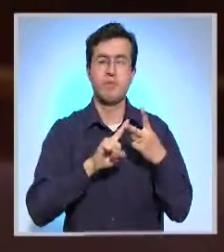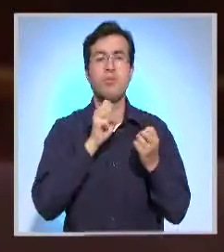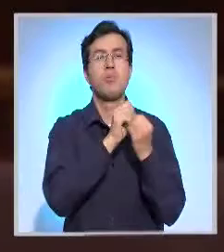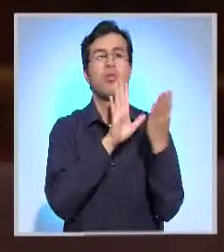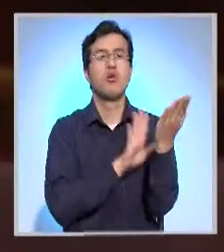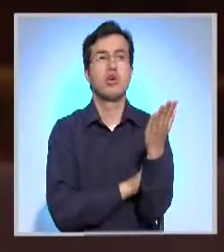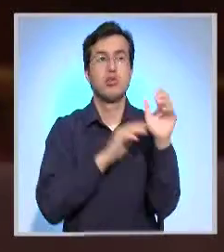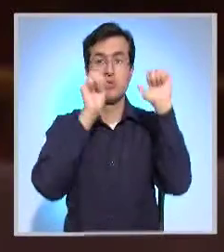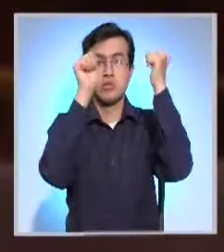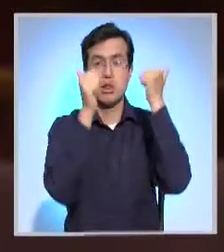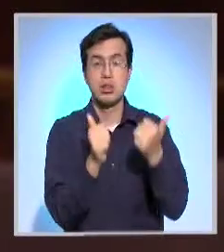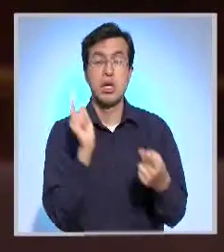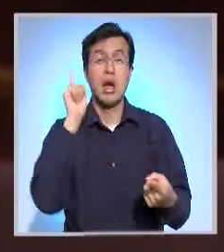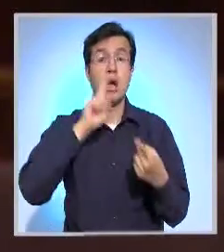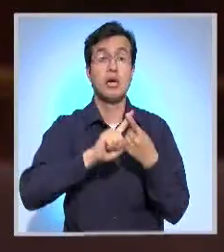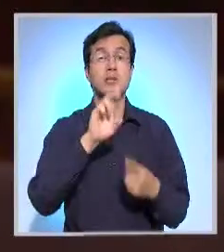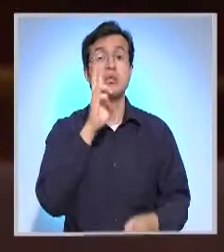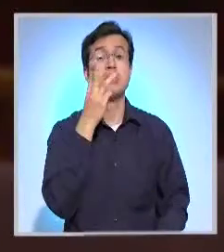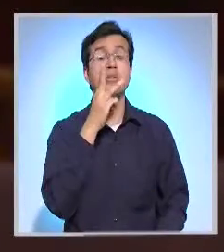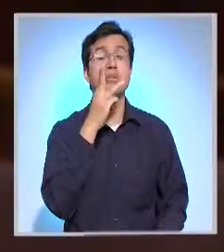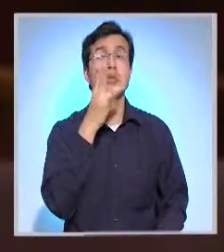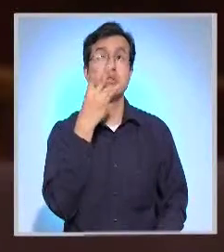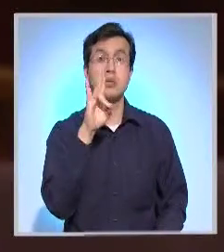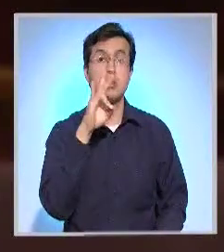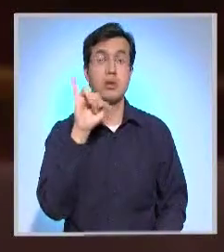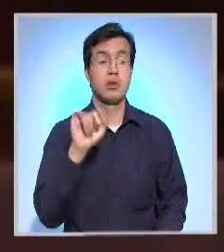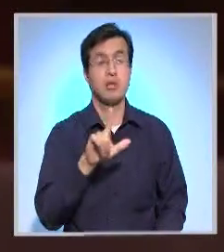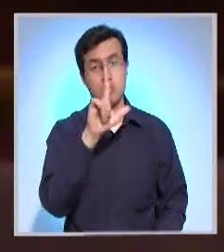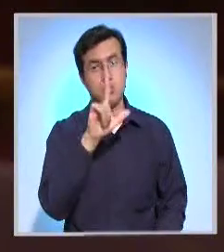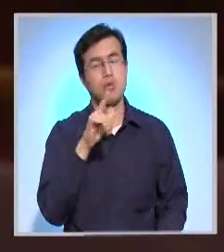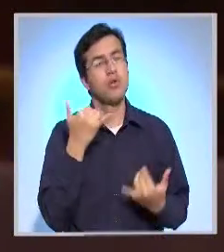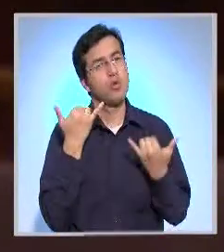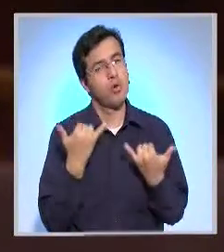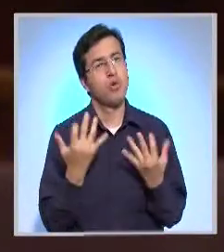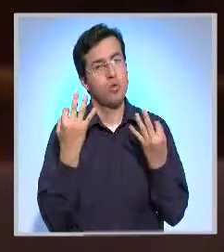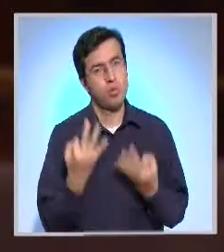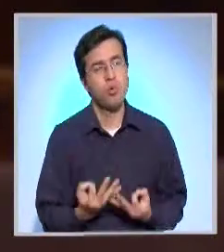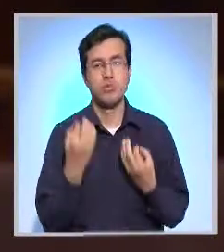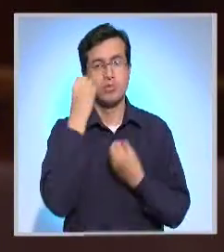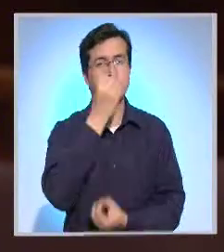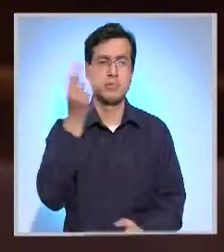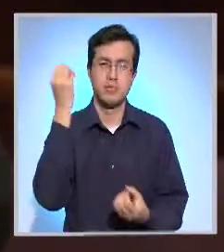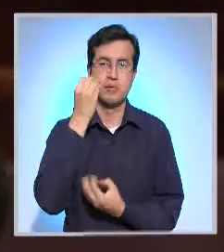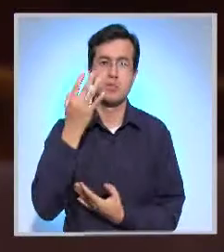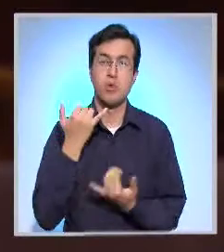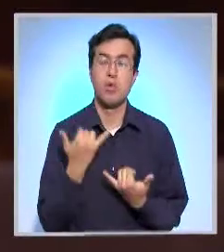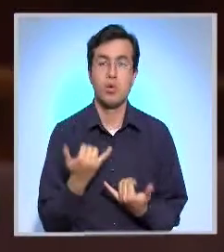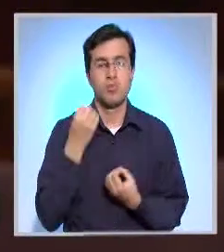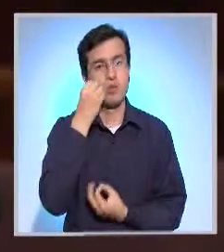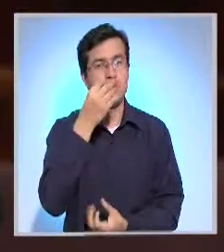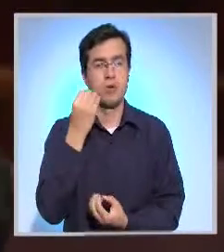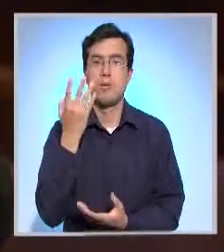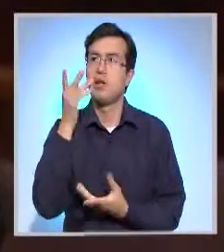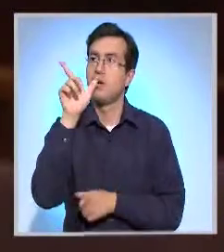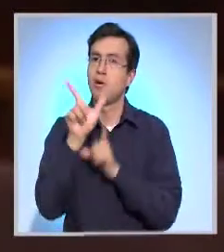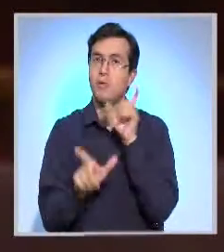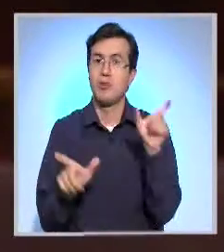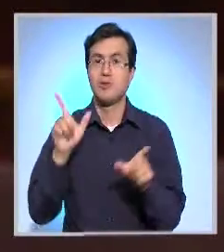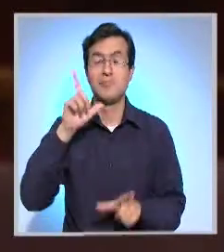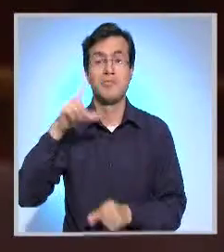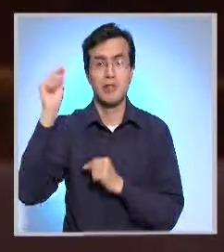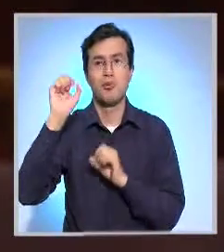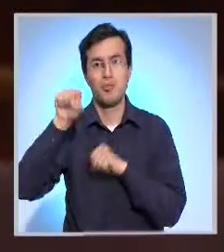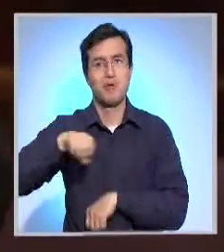proyectos artísticos son hasta el 17 de julio. Por eso, pues estamos realizando ya la socialización ahora, para que nuestros migrantes tengan